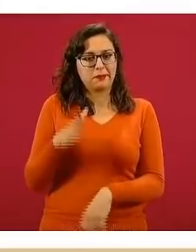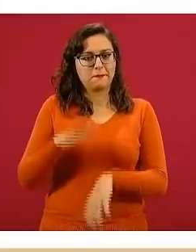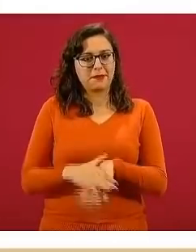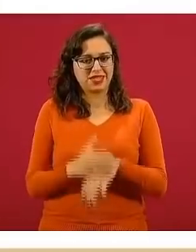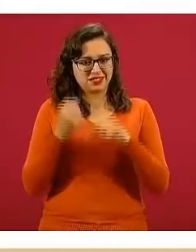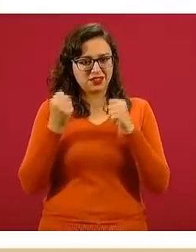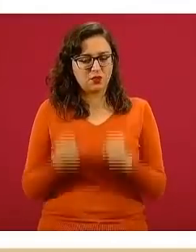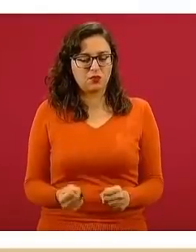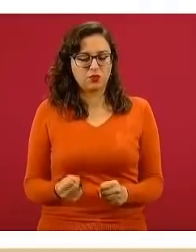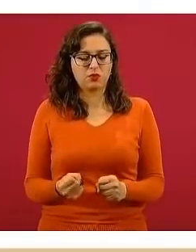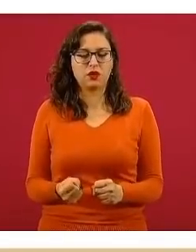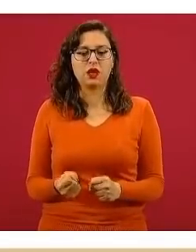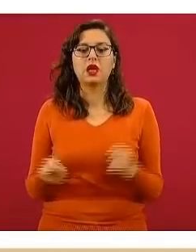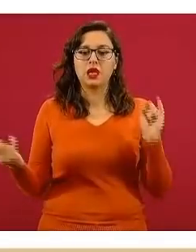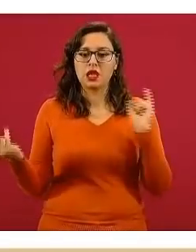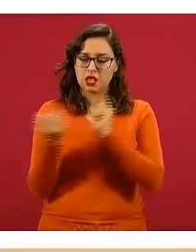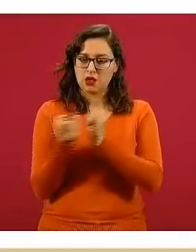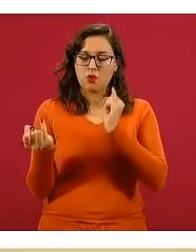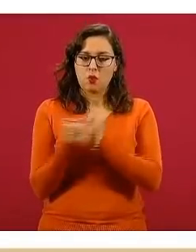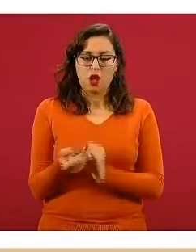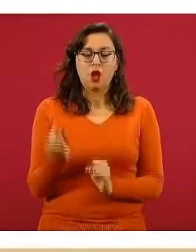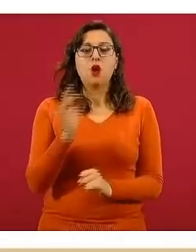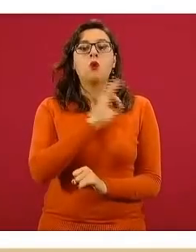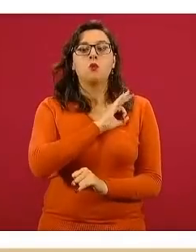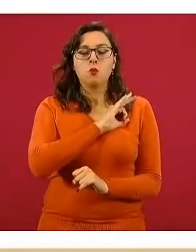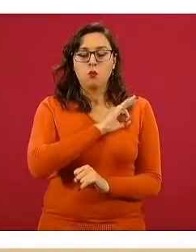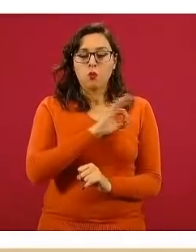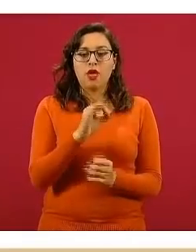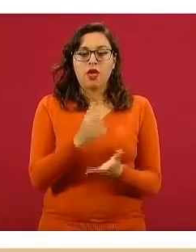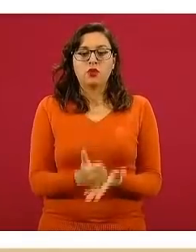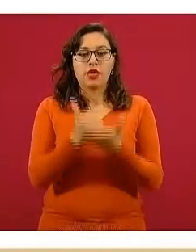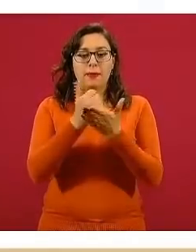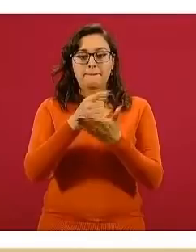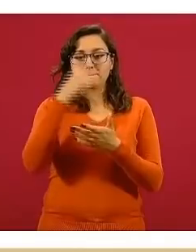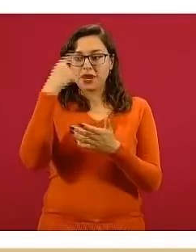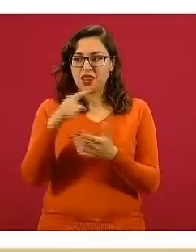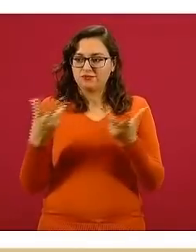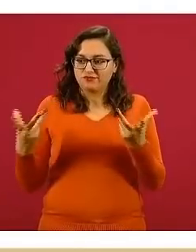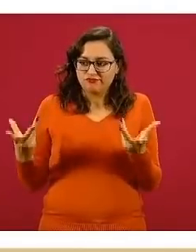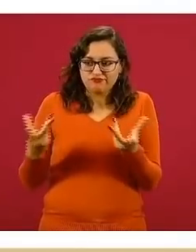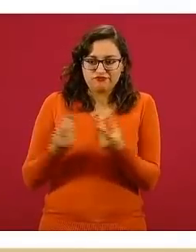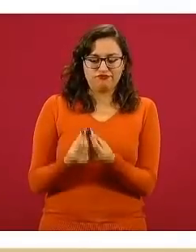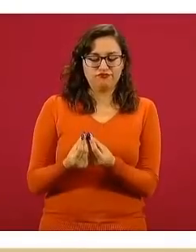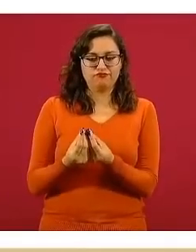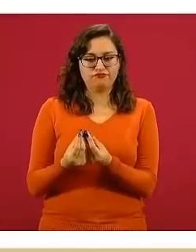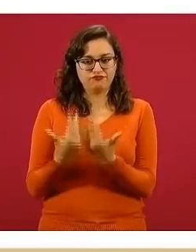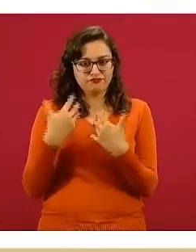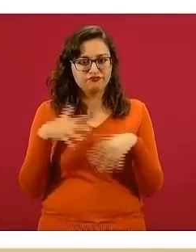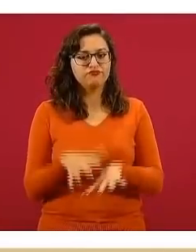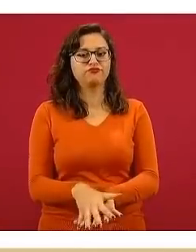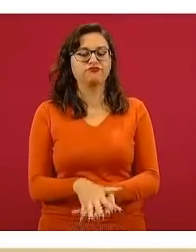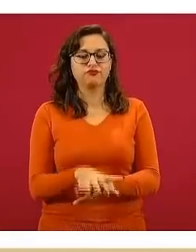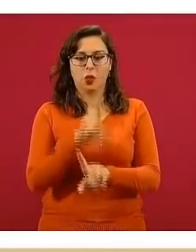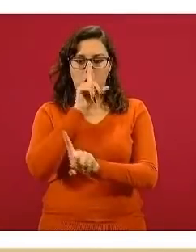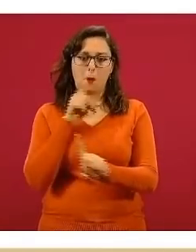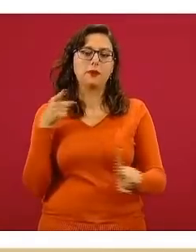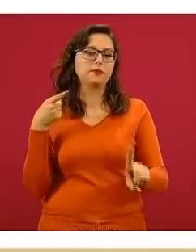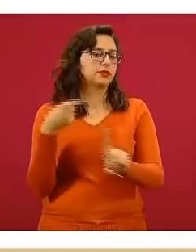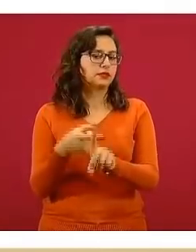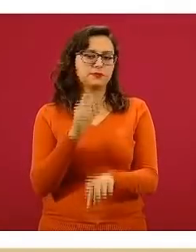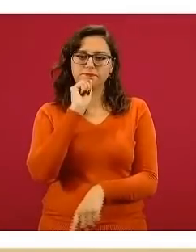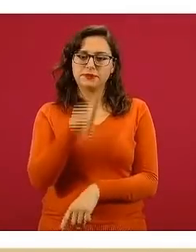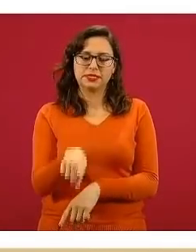Y también lo que da la posibilidad, esta asignatura, es que logra integrarlos, ¿no? Bajo un propósito que vamos a ver a